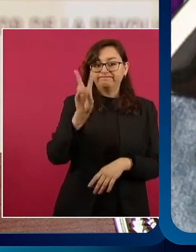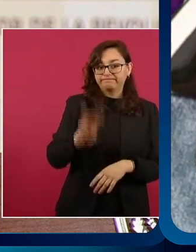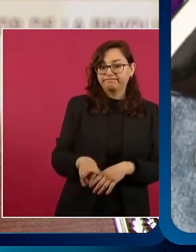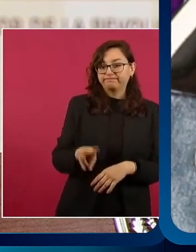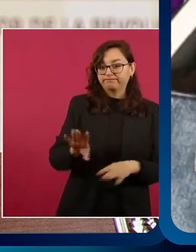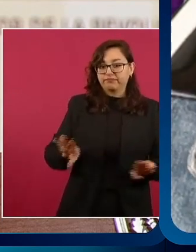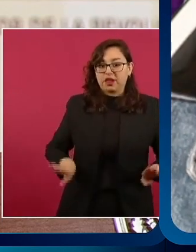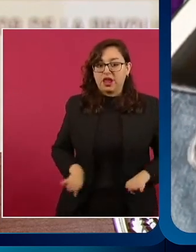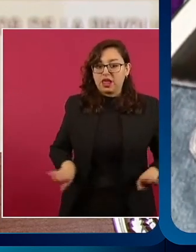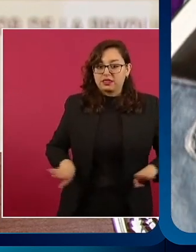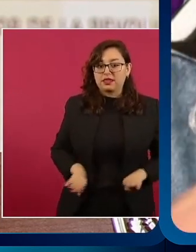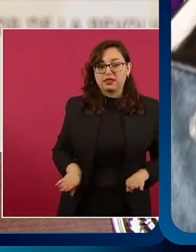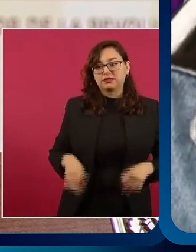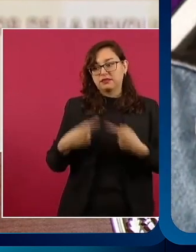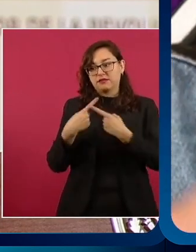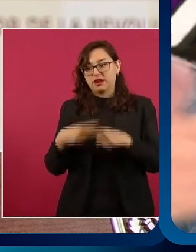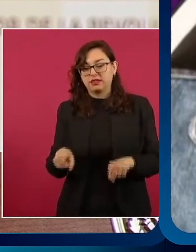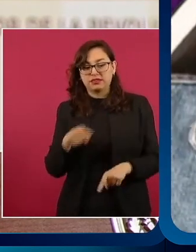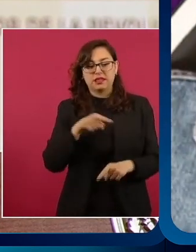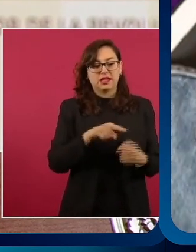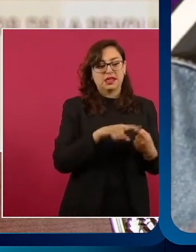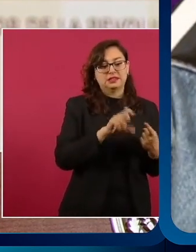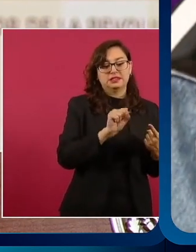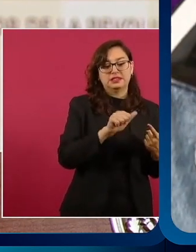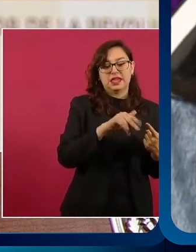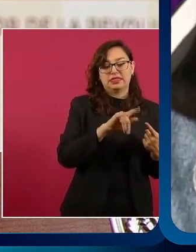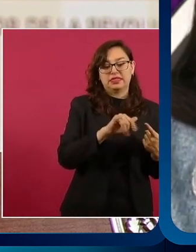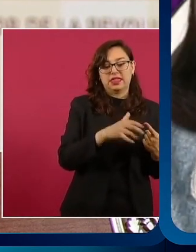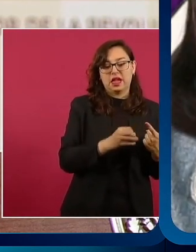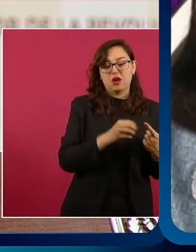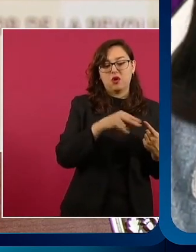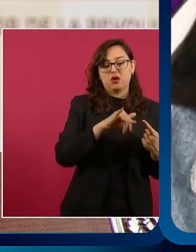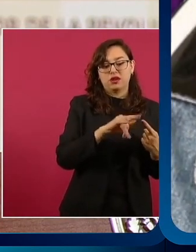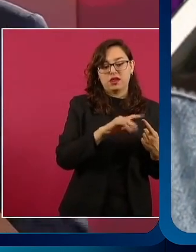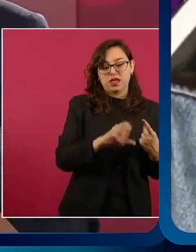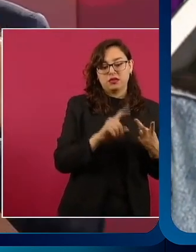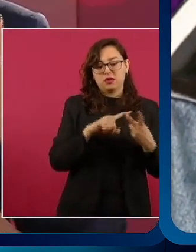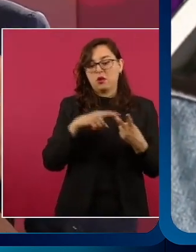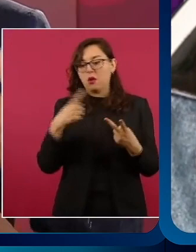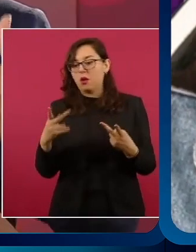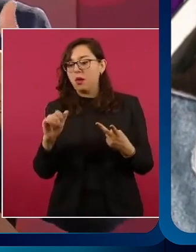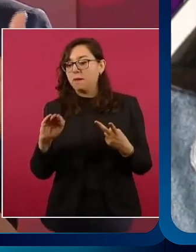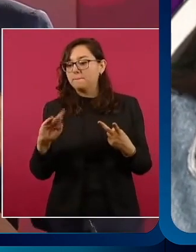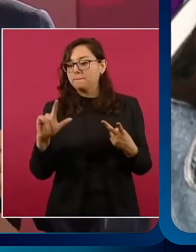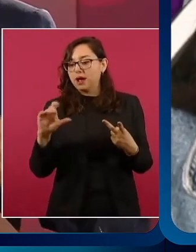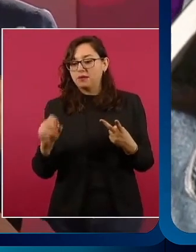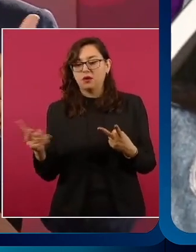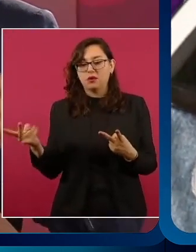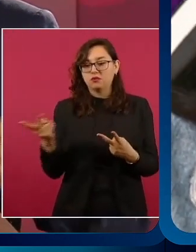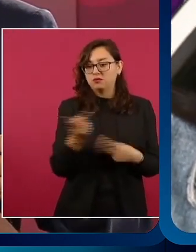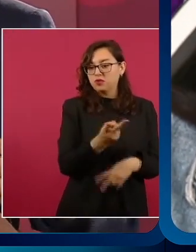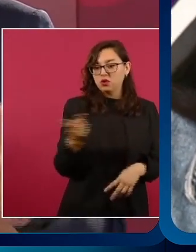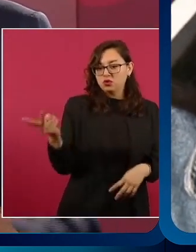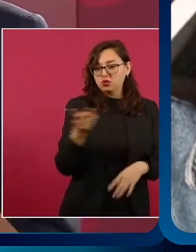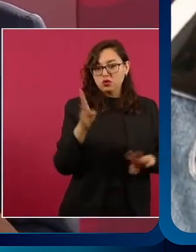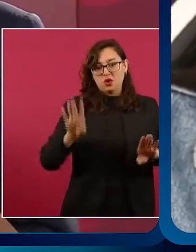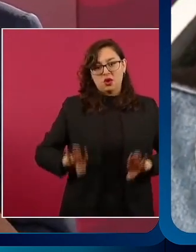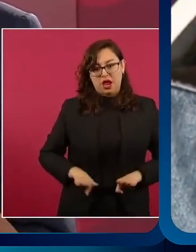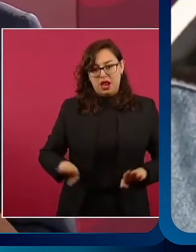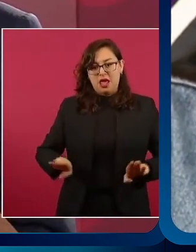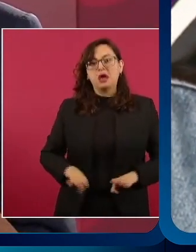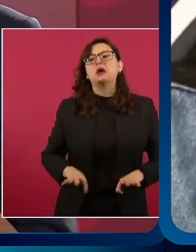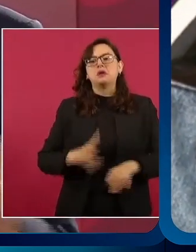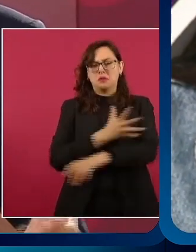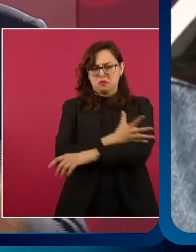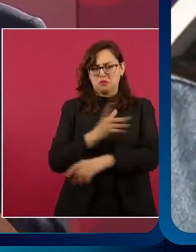que no piensan legislar. Ahora resulta que el gobierno les va a andar mandando lana por no hacer nada. No hay que olvidar que al final de cuentas